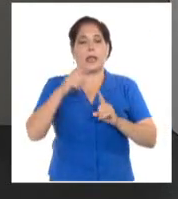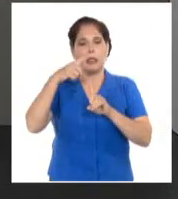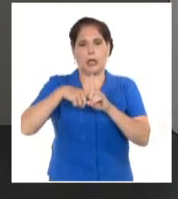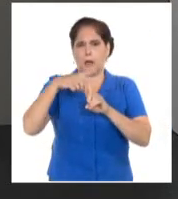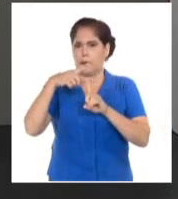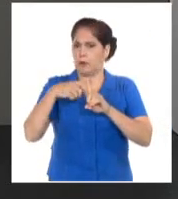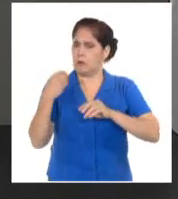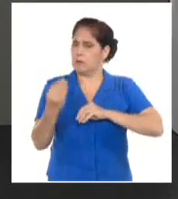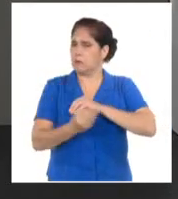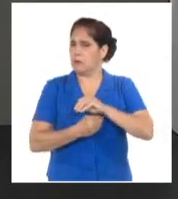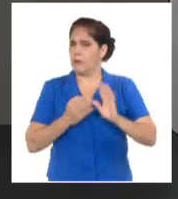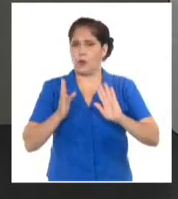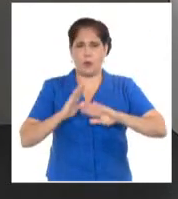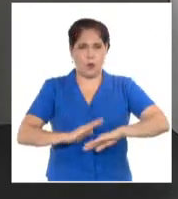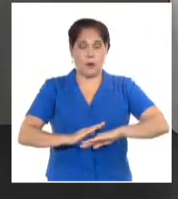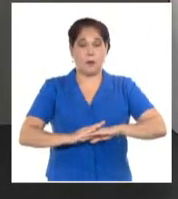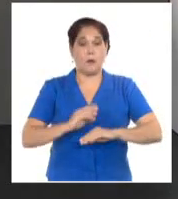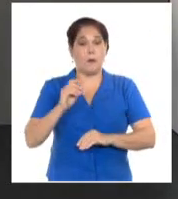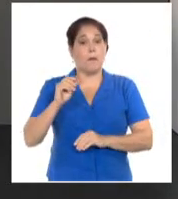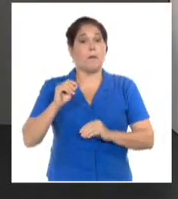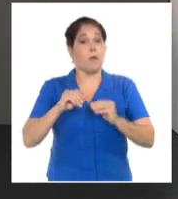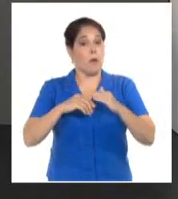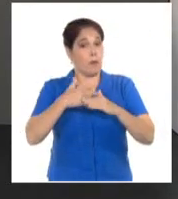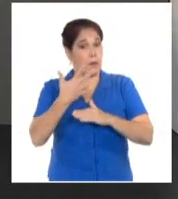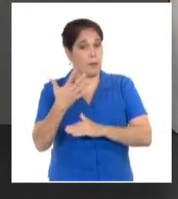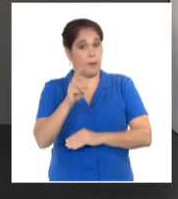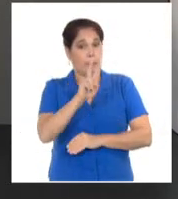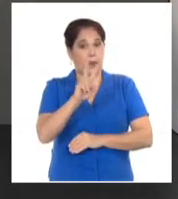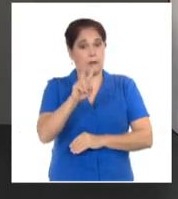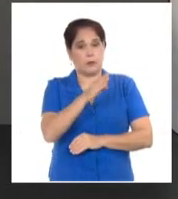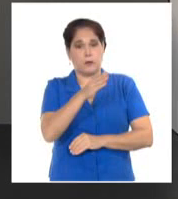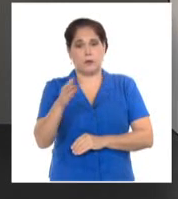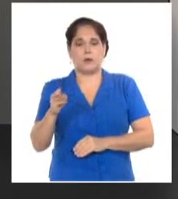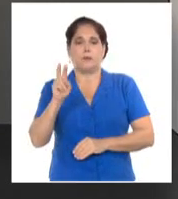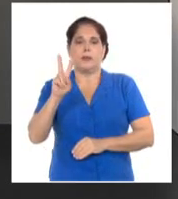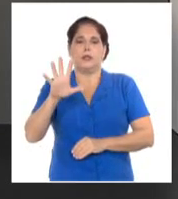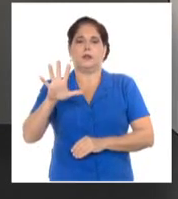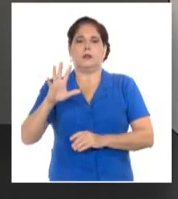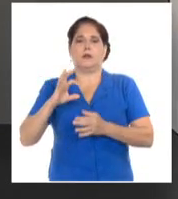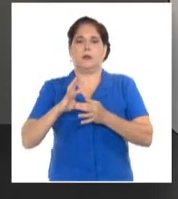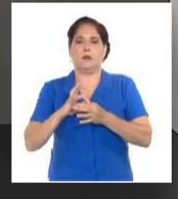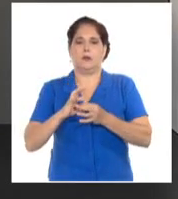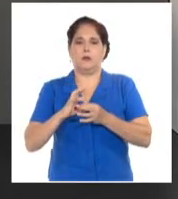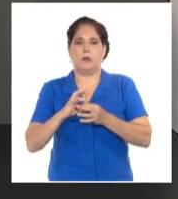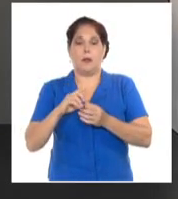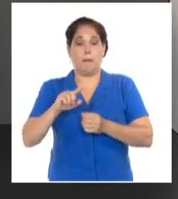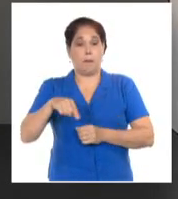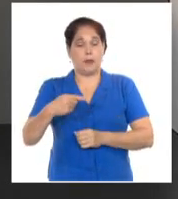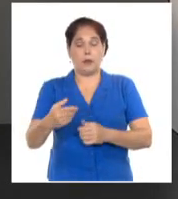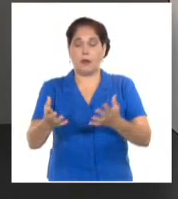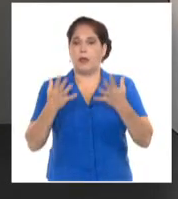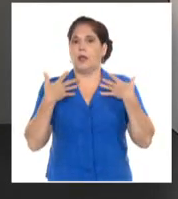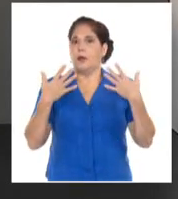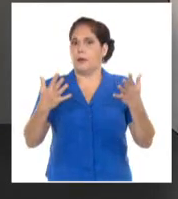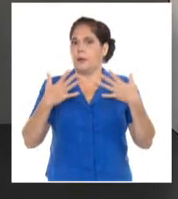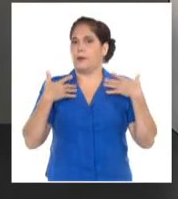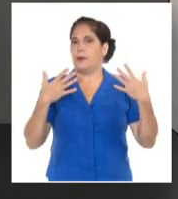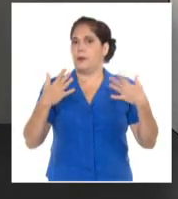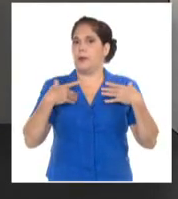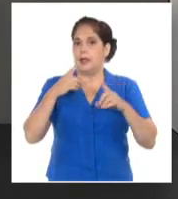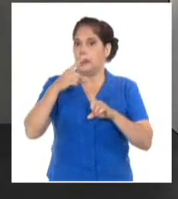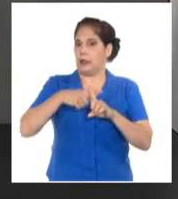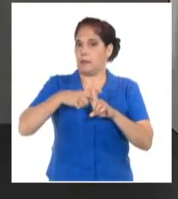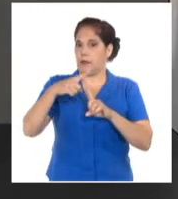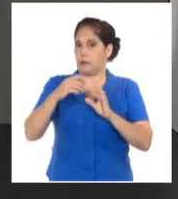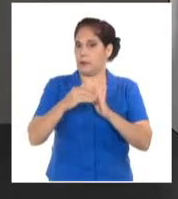variación, las mínimas en la madrugada entre 22 y 25 grados Celsius y el día será cálido con temperaturas máximas en la